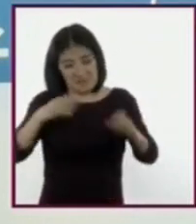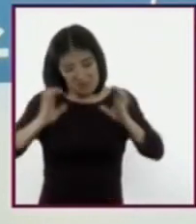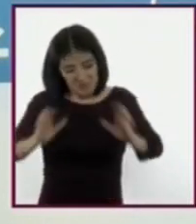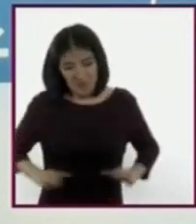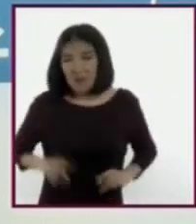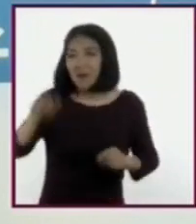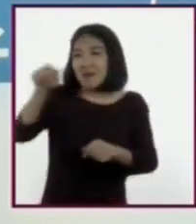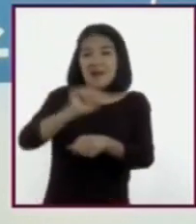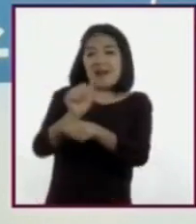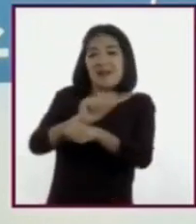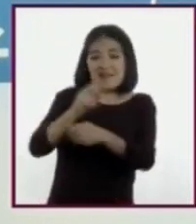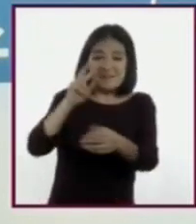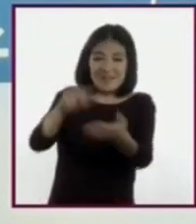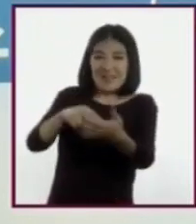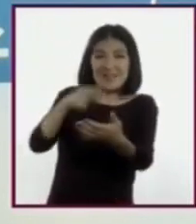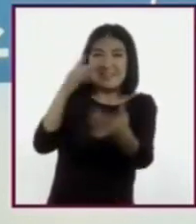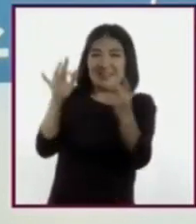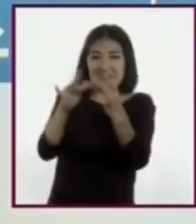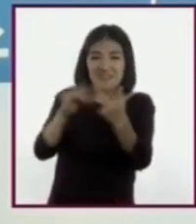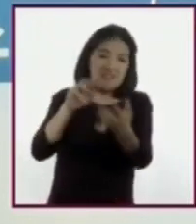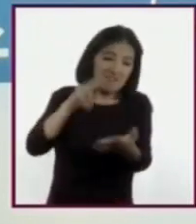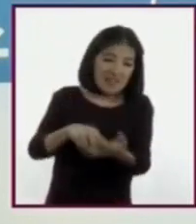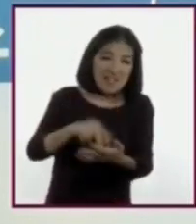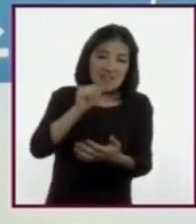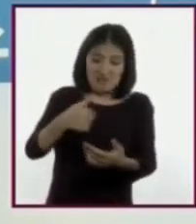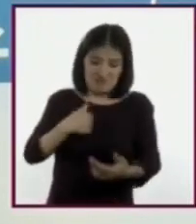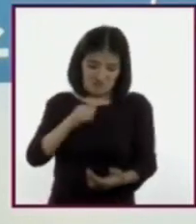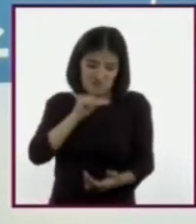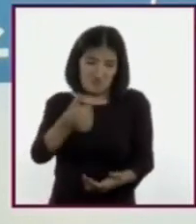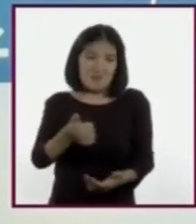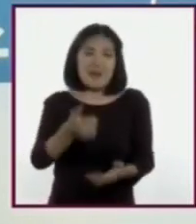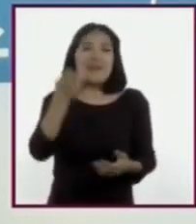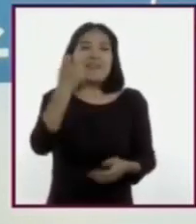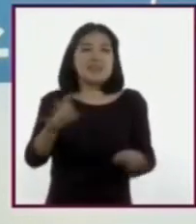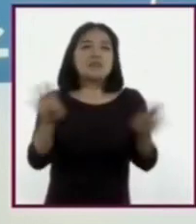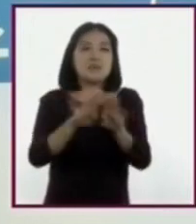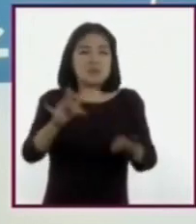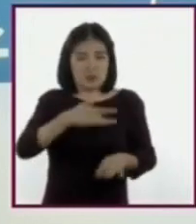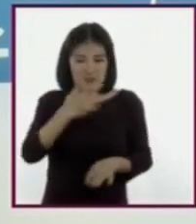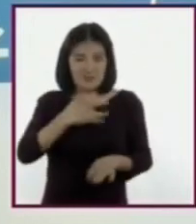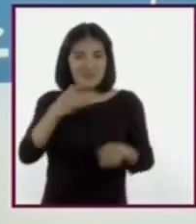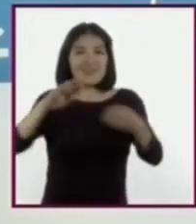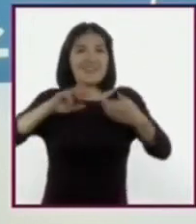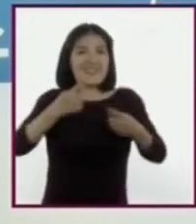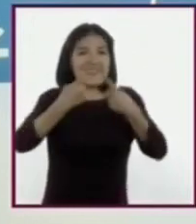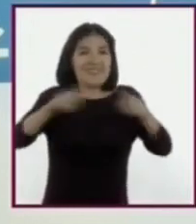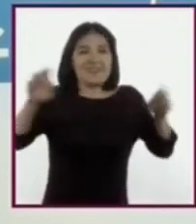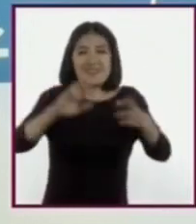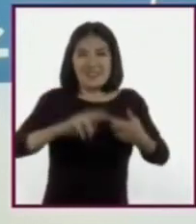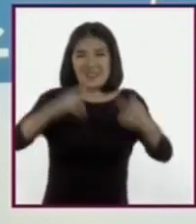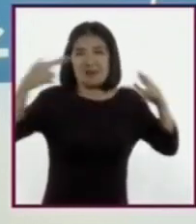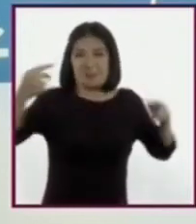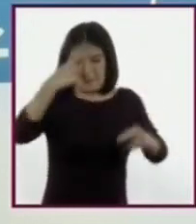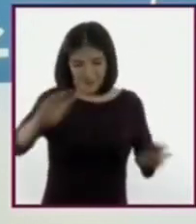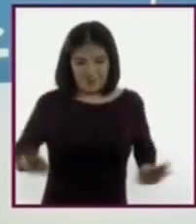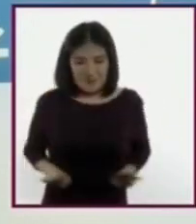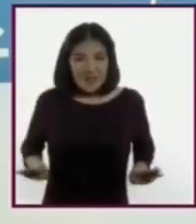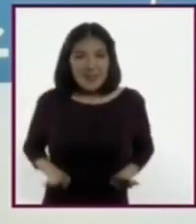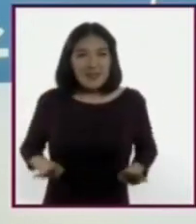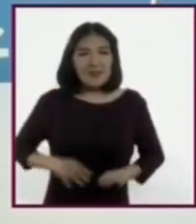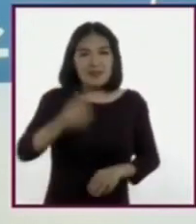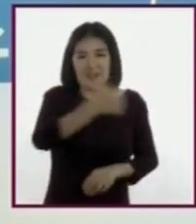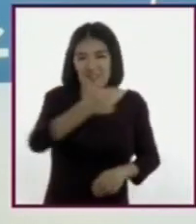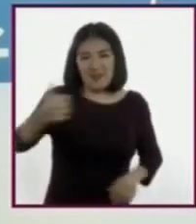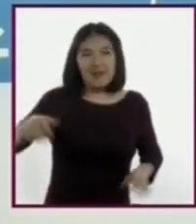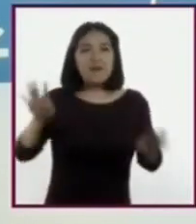que no responde a eso que aprendimos que era lo bello. Presentan relaciones de pareja que reproducen estereotipos